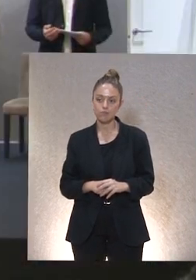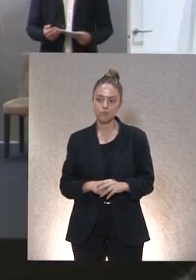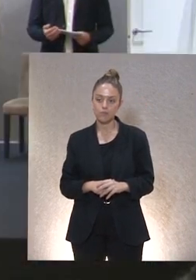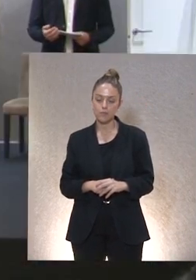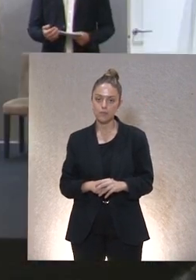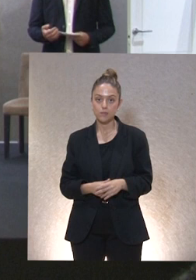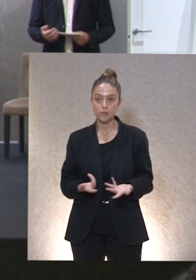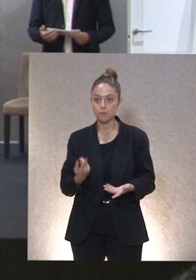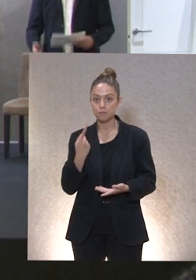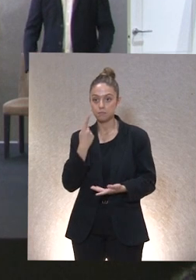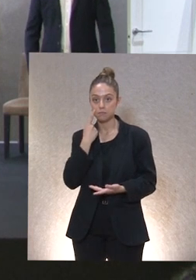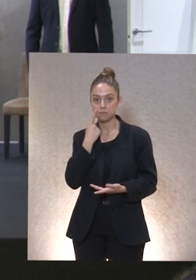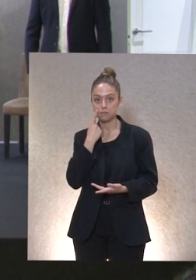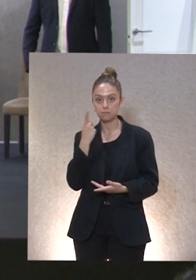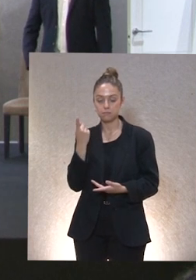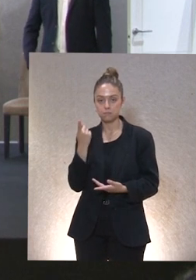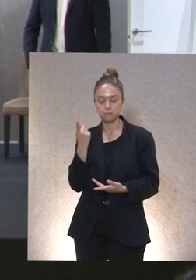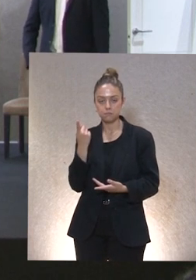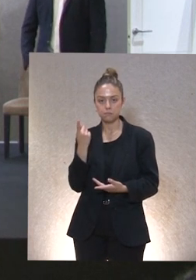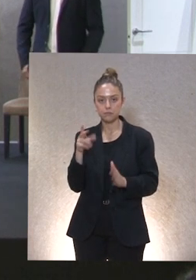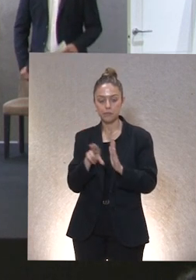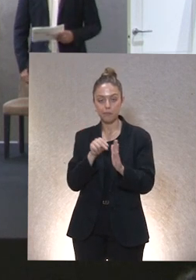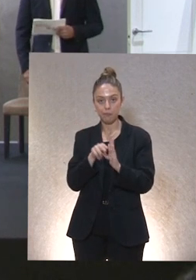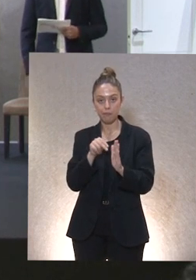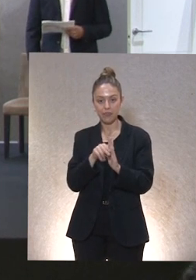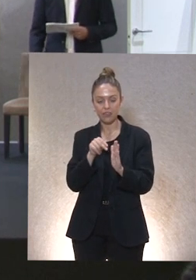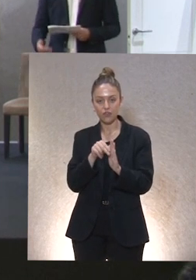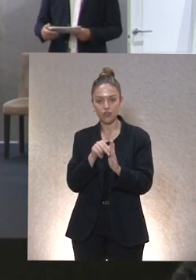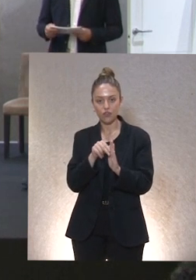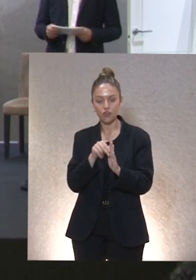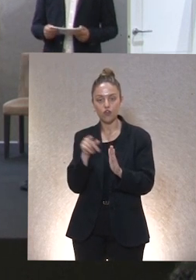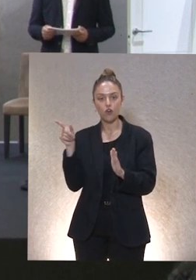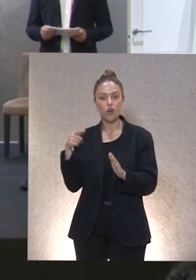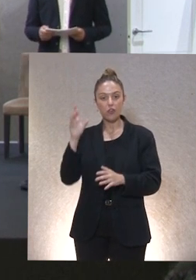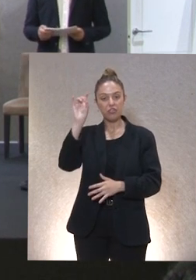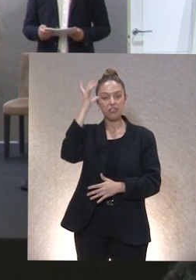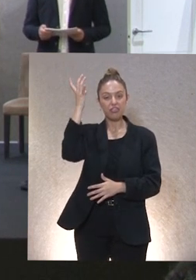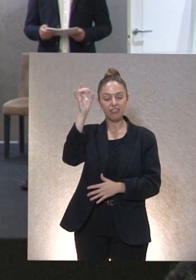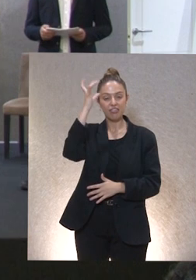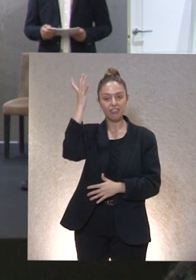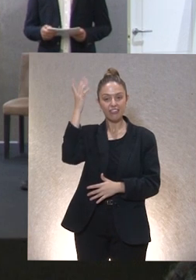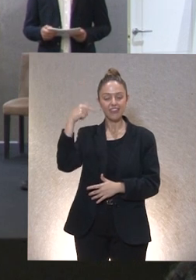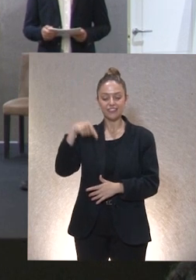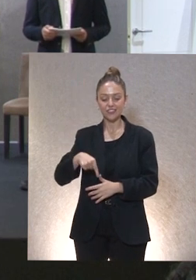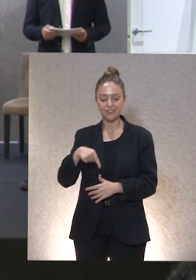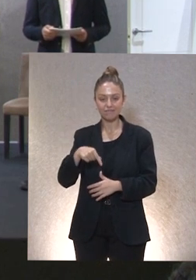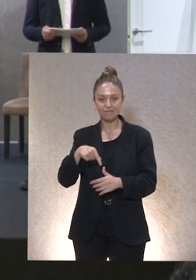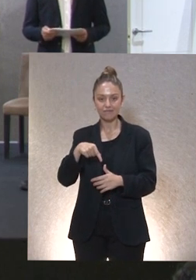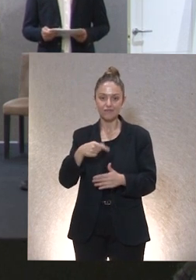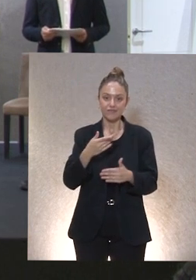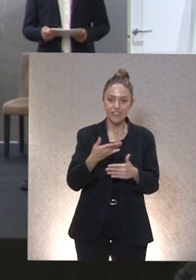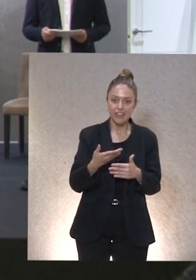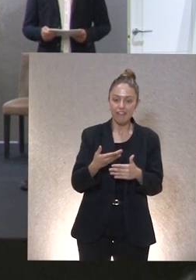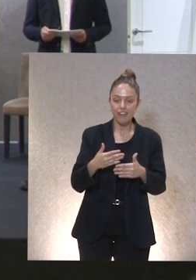Como veis, en este vídeo han surgido ya muchas ideas que van a ir exponiéndose y